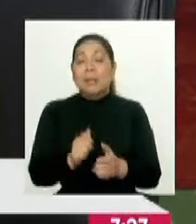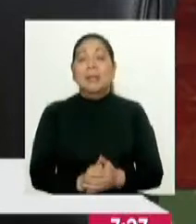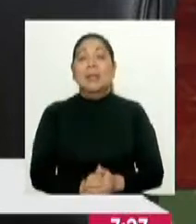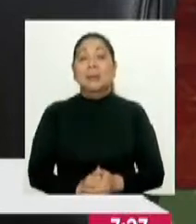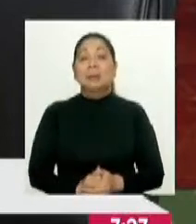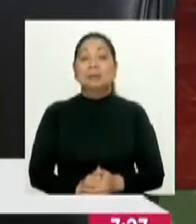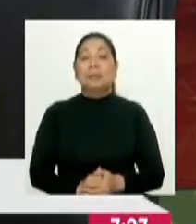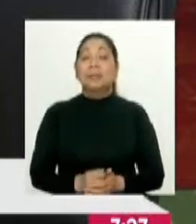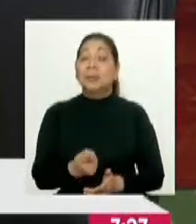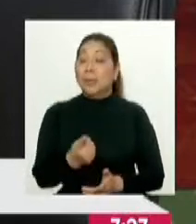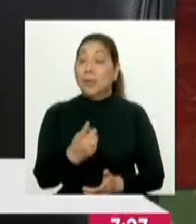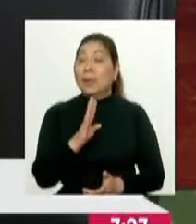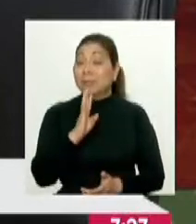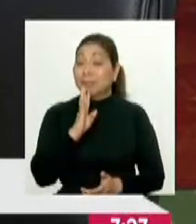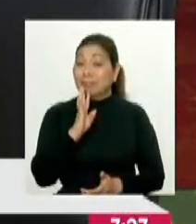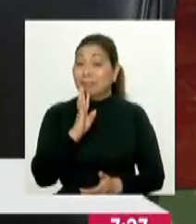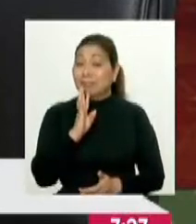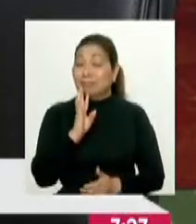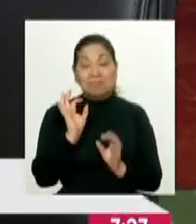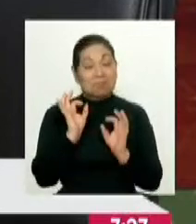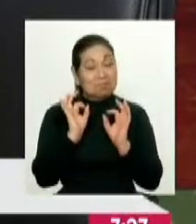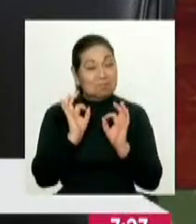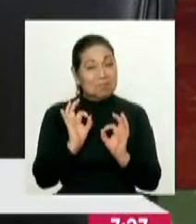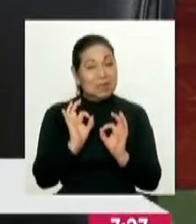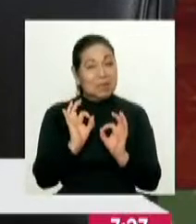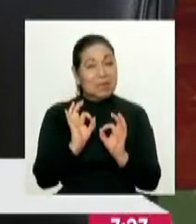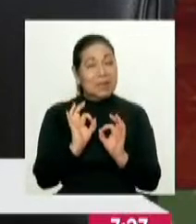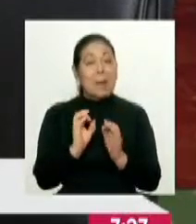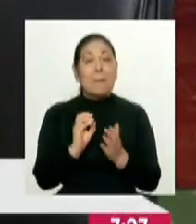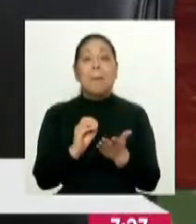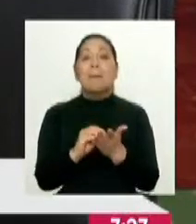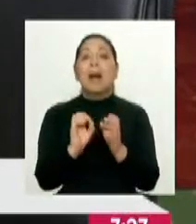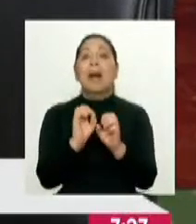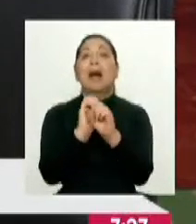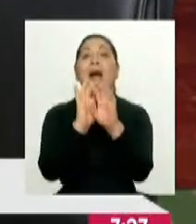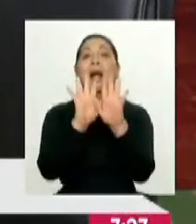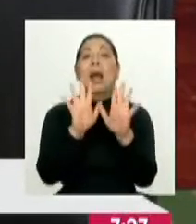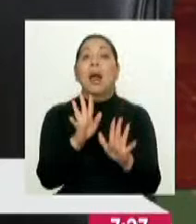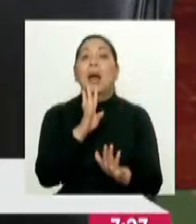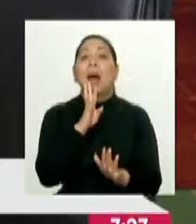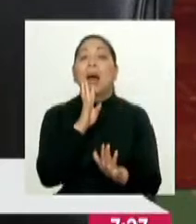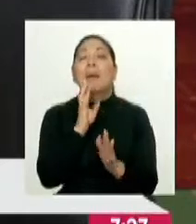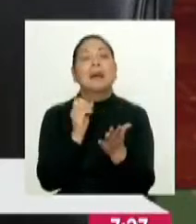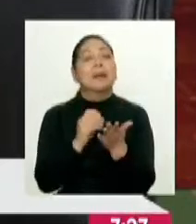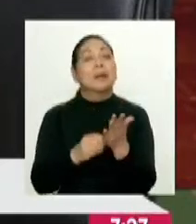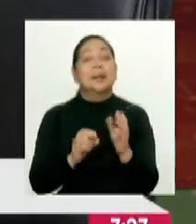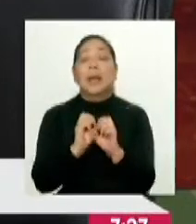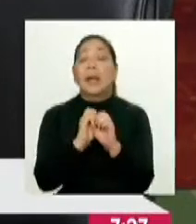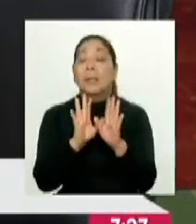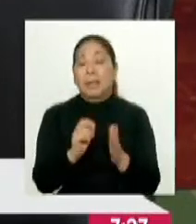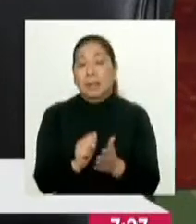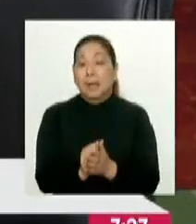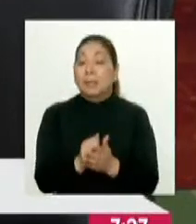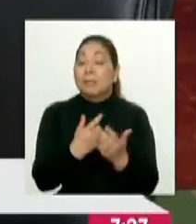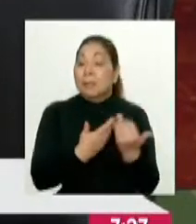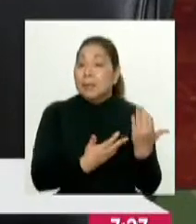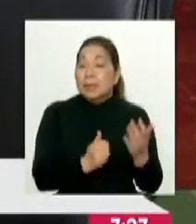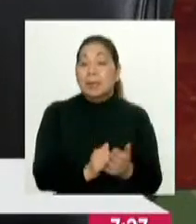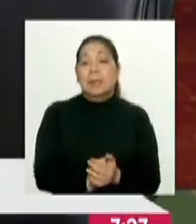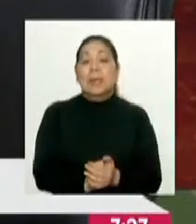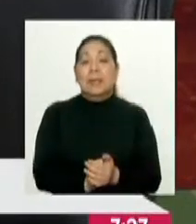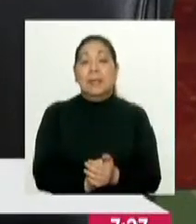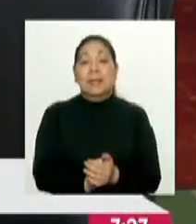Acabas de dar en el clavo. La palabra clave es transparencia. Y transparencia porque nosotros estamos esperando